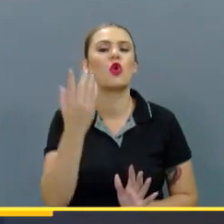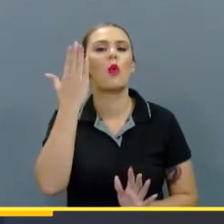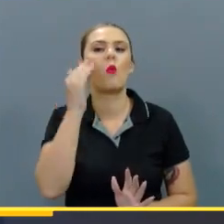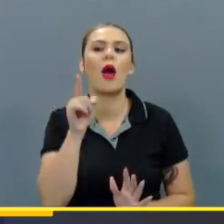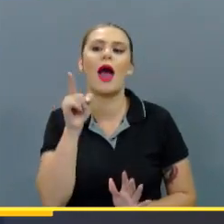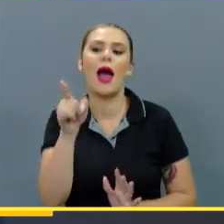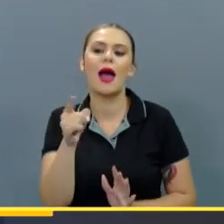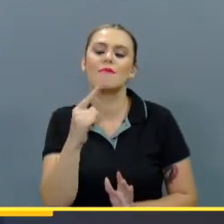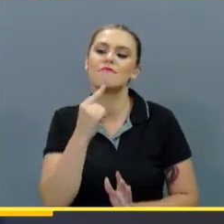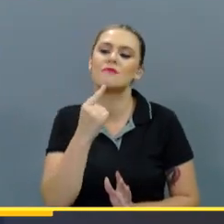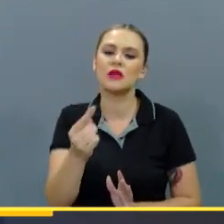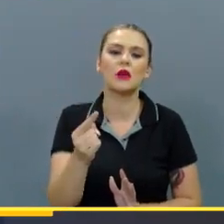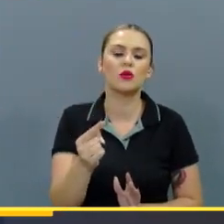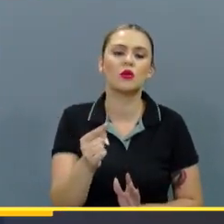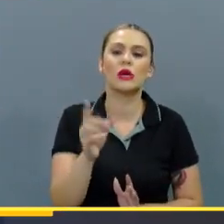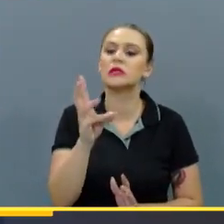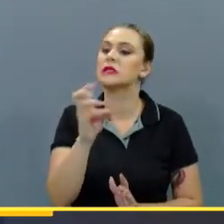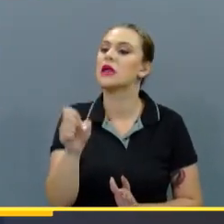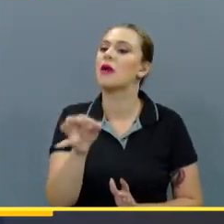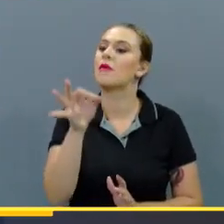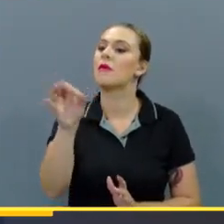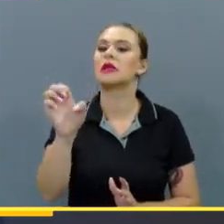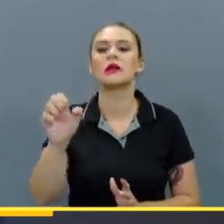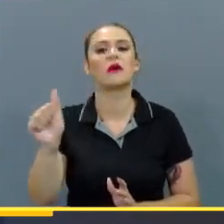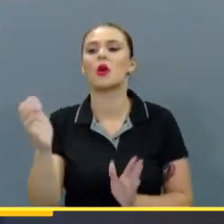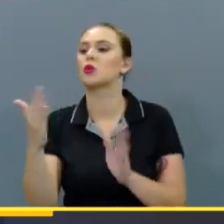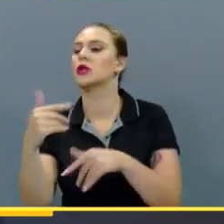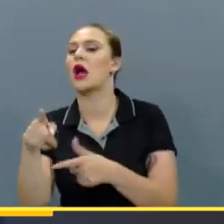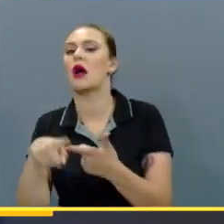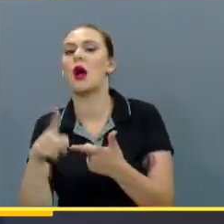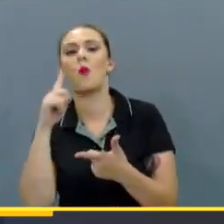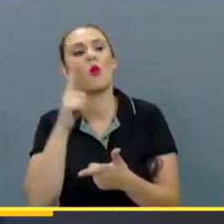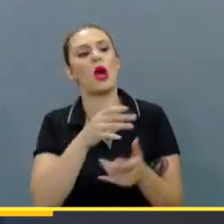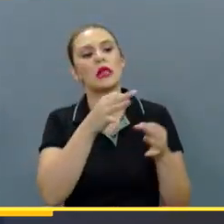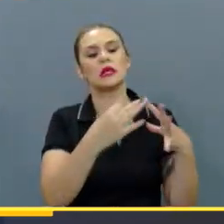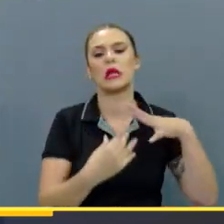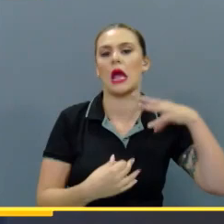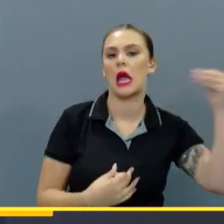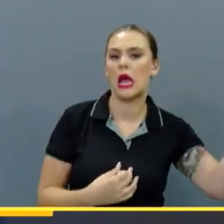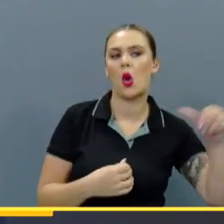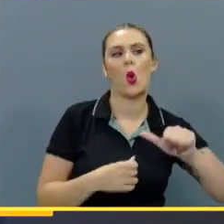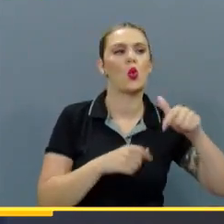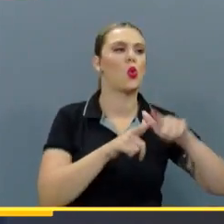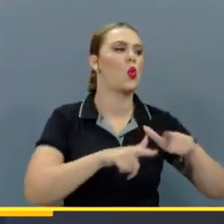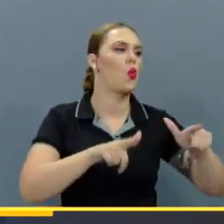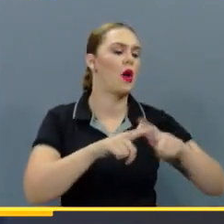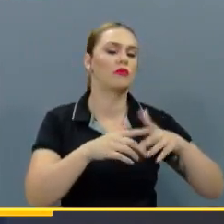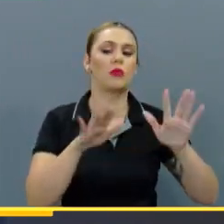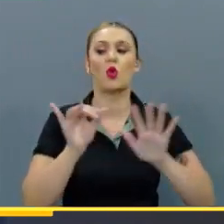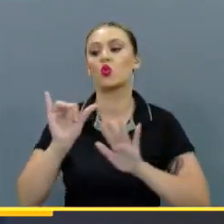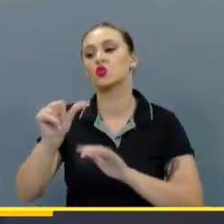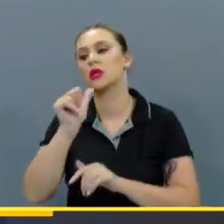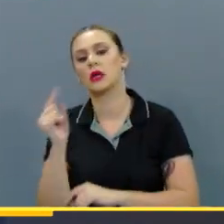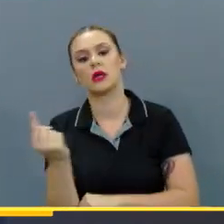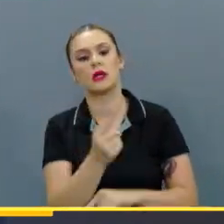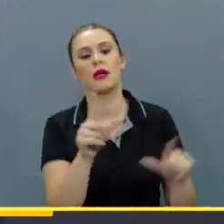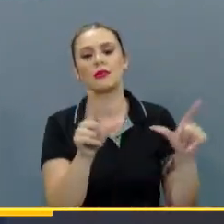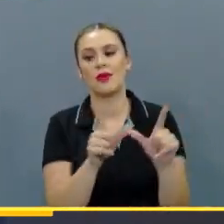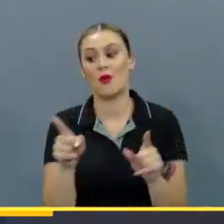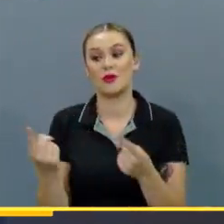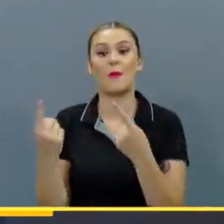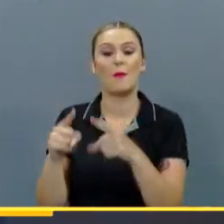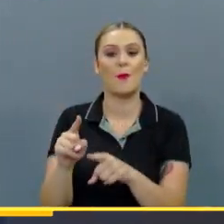ahí mismo le hayan dicho en seis meses a Esteban ya no está. Porque él decidió irse, porque se va a otro lado. ¿Y eso le pasó a Brian?